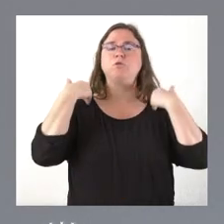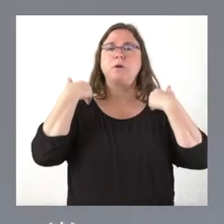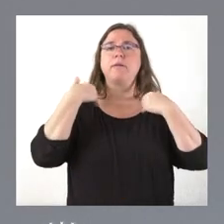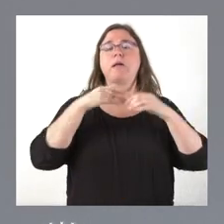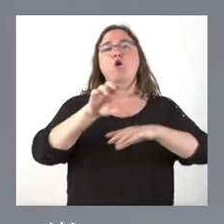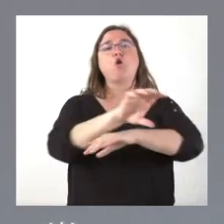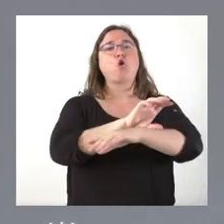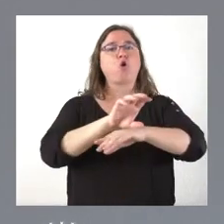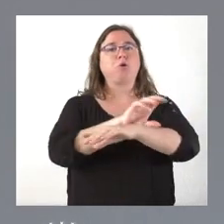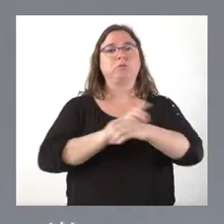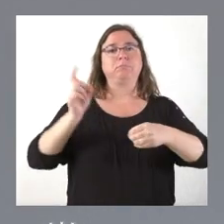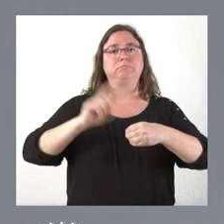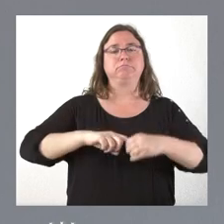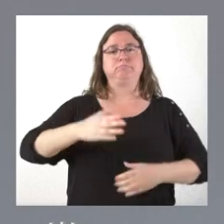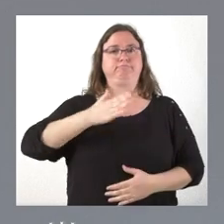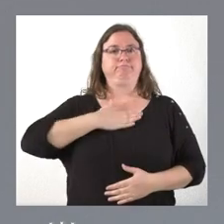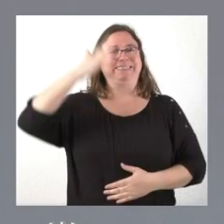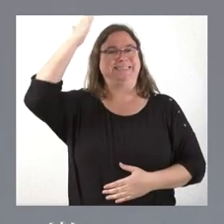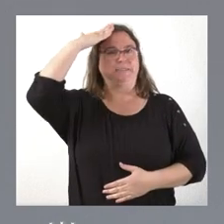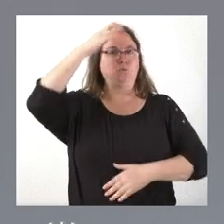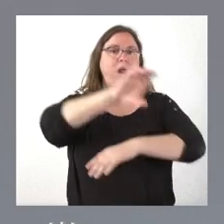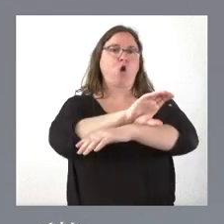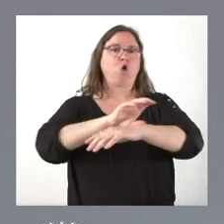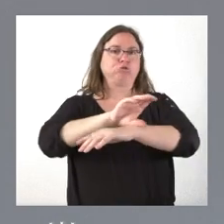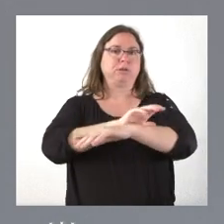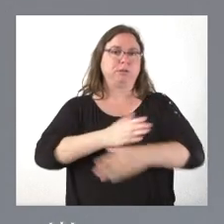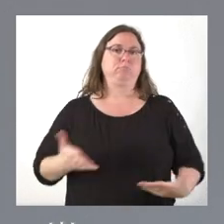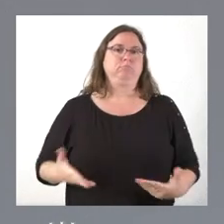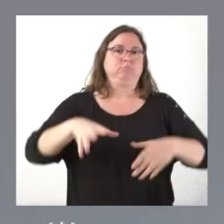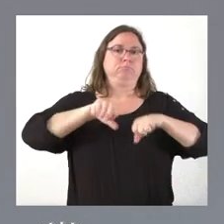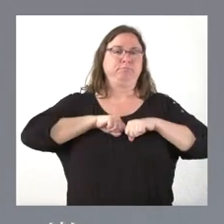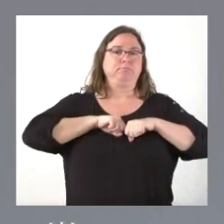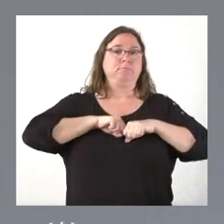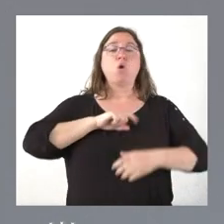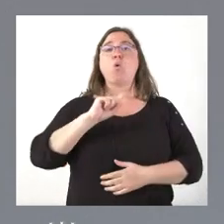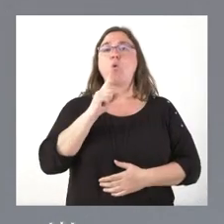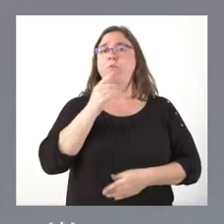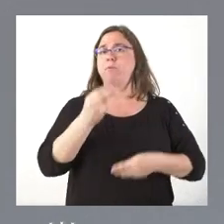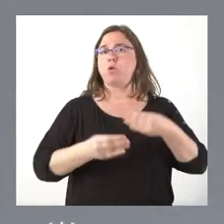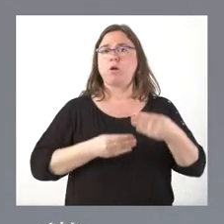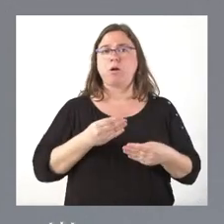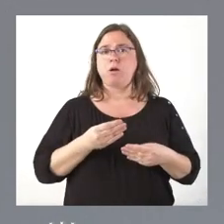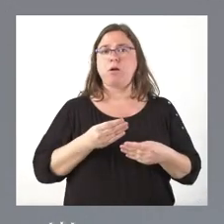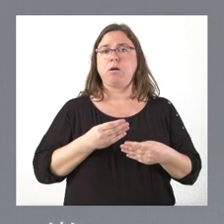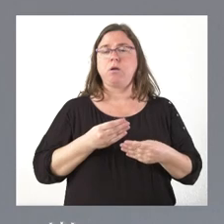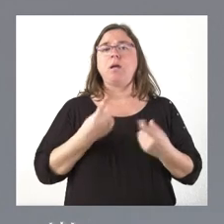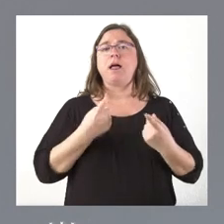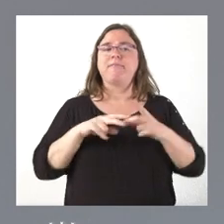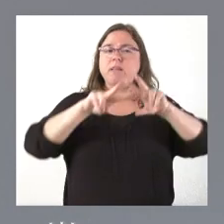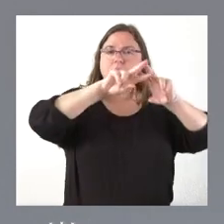Consejería, a la titularidad de la Consejería. Y lo primero que tengo que hacer es revisar